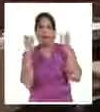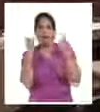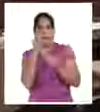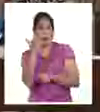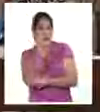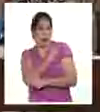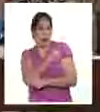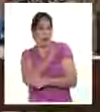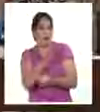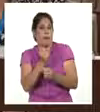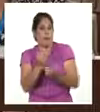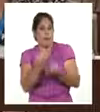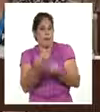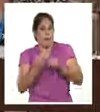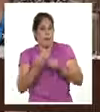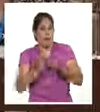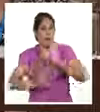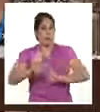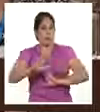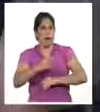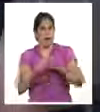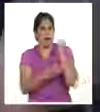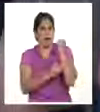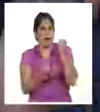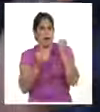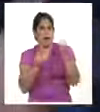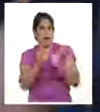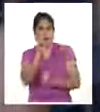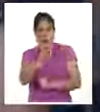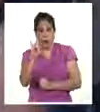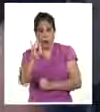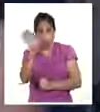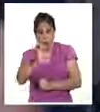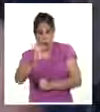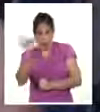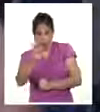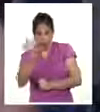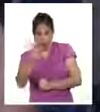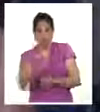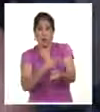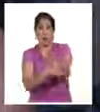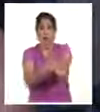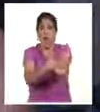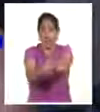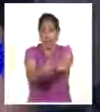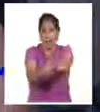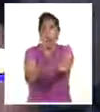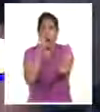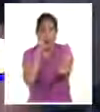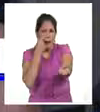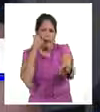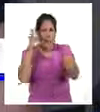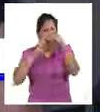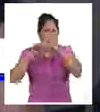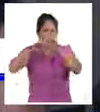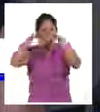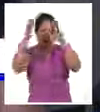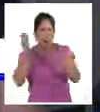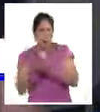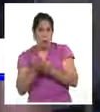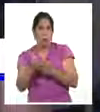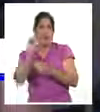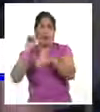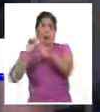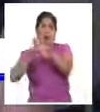vacunación anticovid-19. En el 99% de las secuencias, es decir, las muestras que se envían a secuenciar a nivel mundial, es